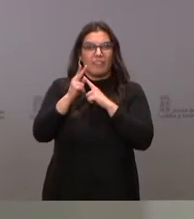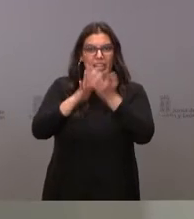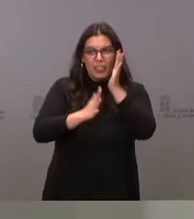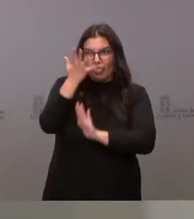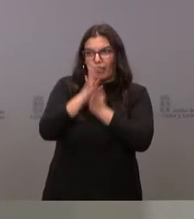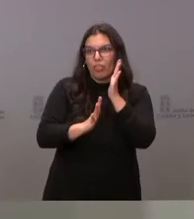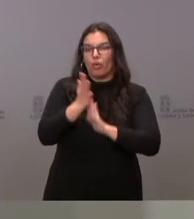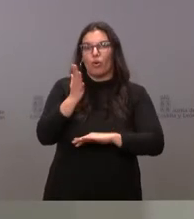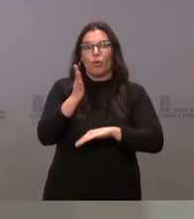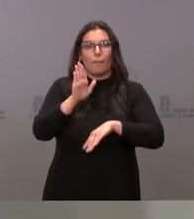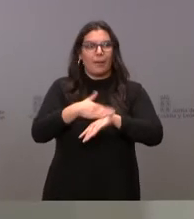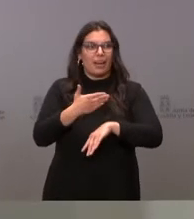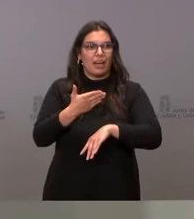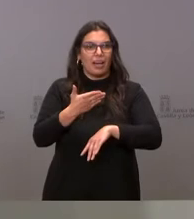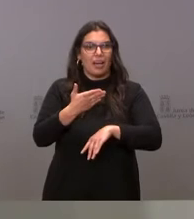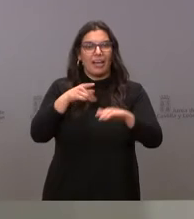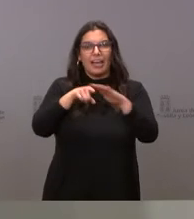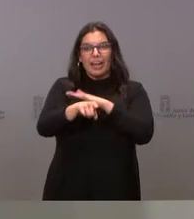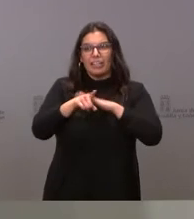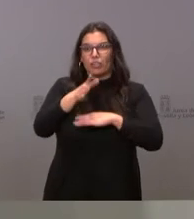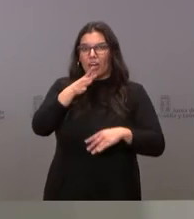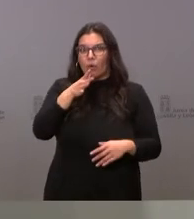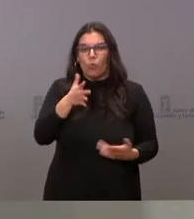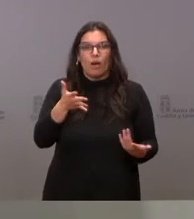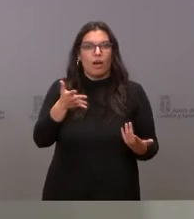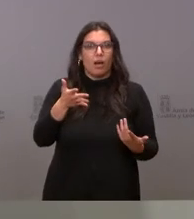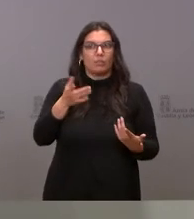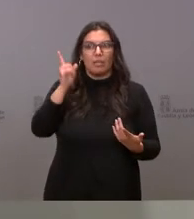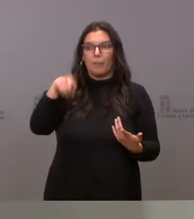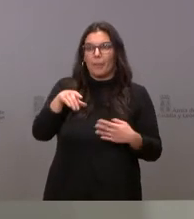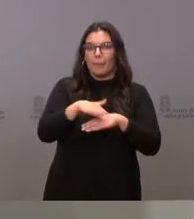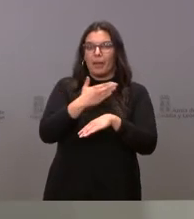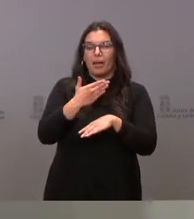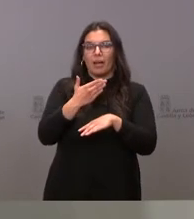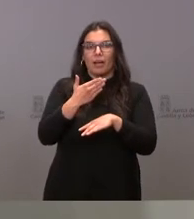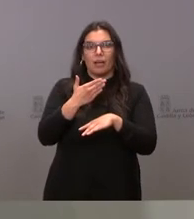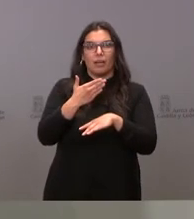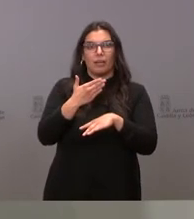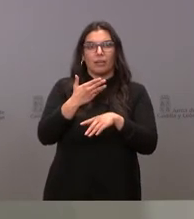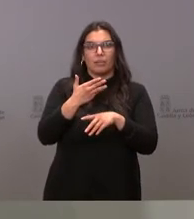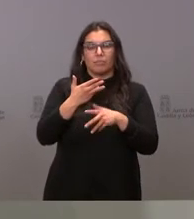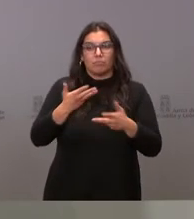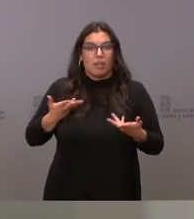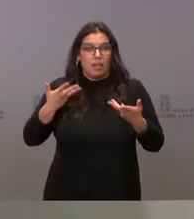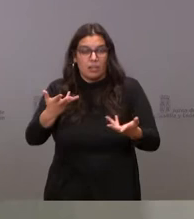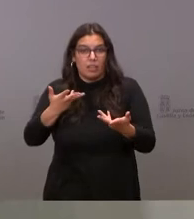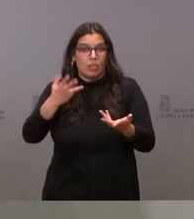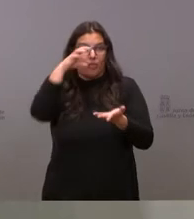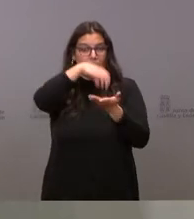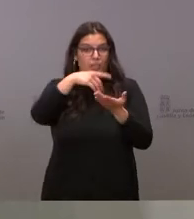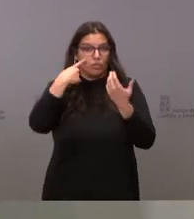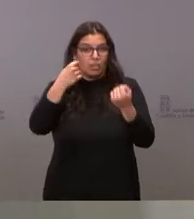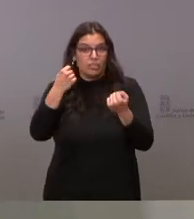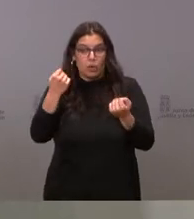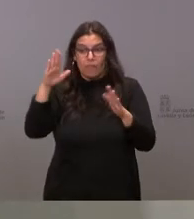ocurre en la gestión de las aguas, ocurre en la asistencia primaria, que nos